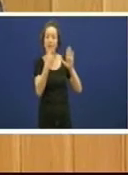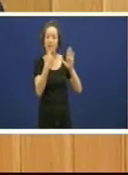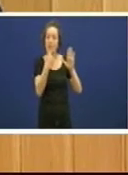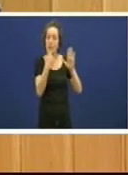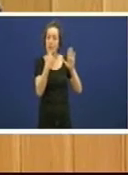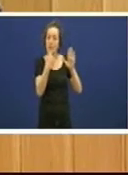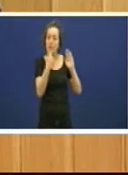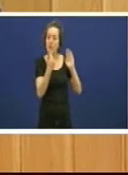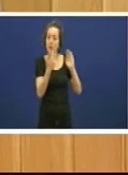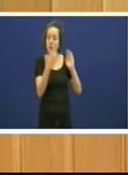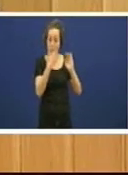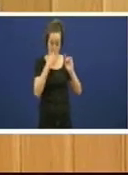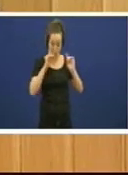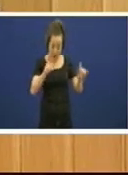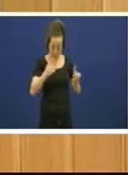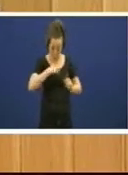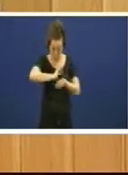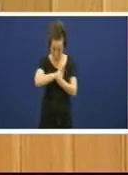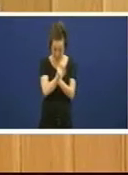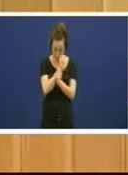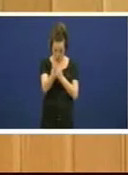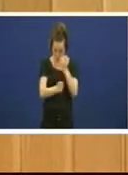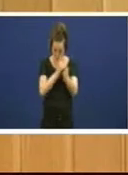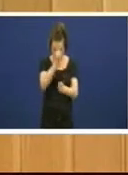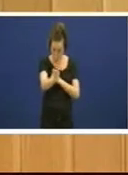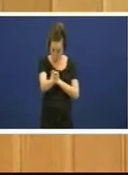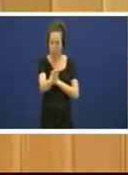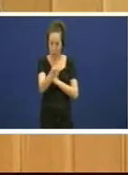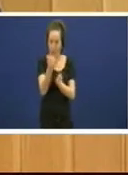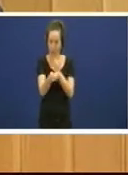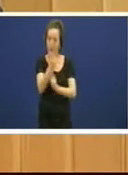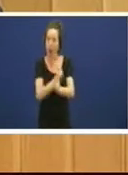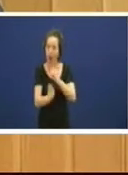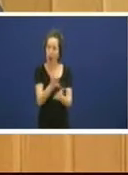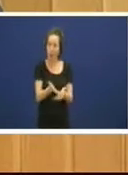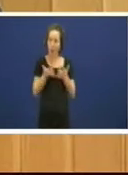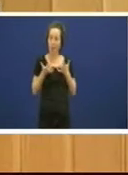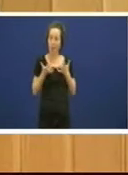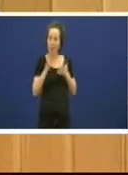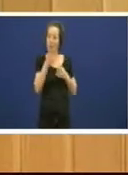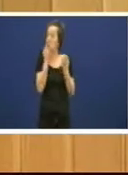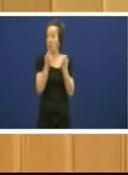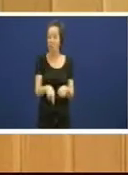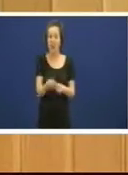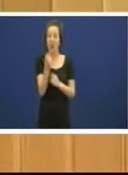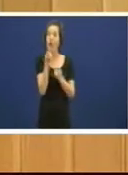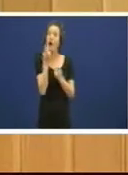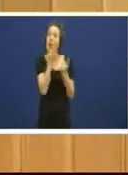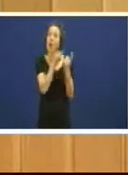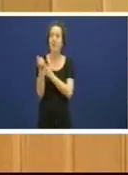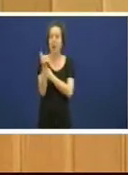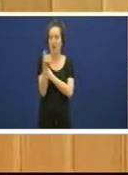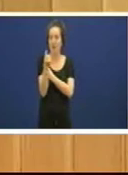o que tille prestas a xente millora a tua posición contable polo tanto non tes tantas necesidades de capitalización todo isto